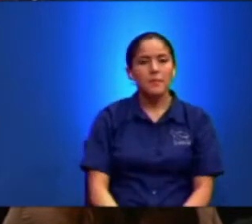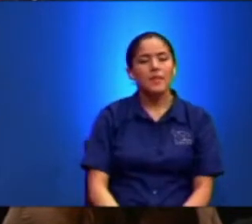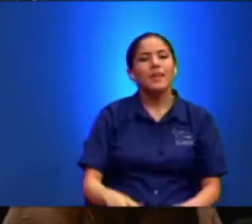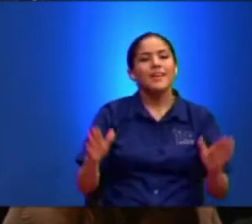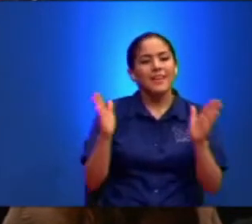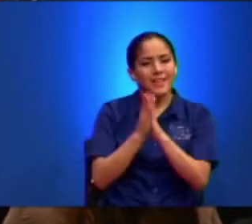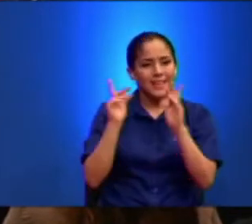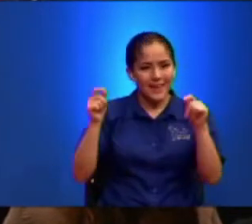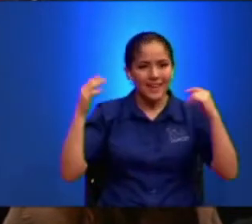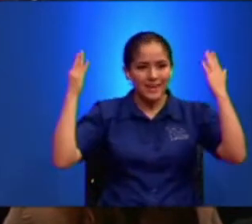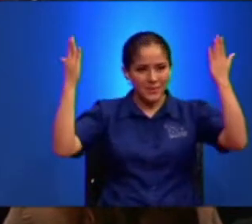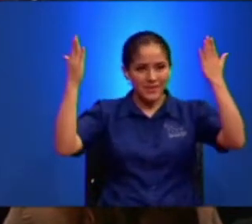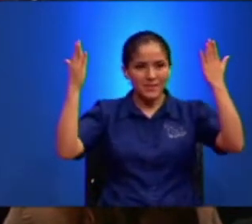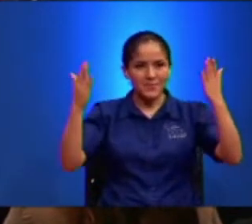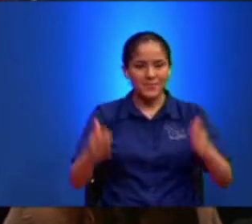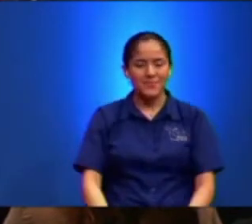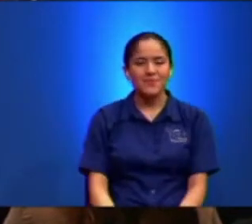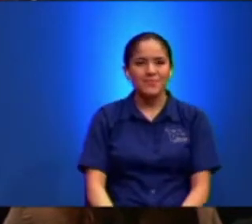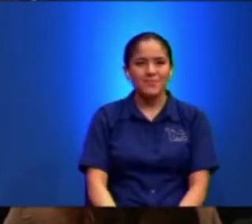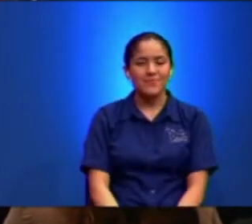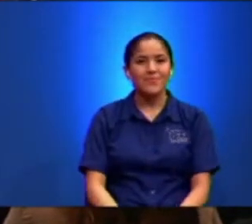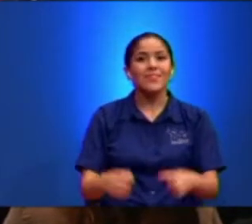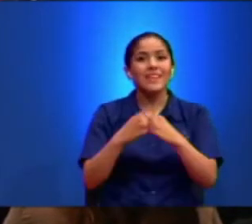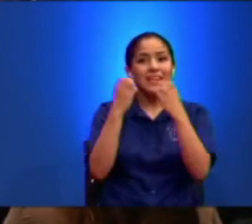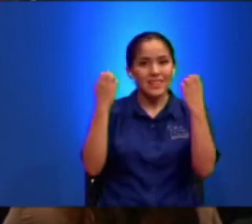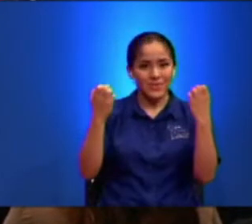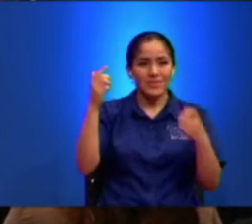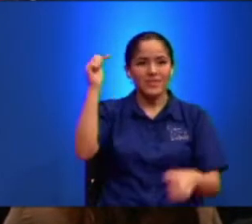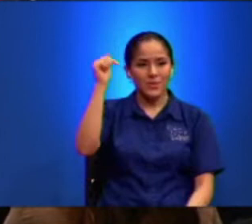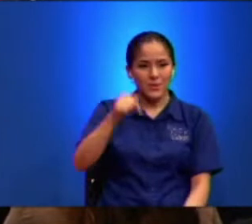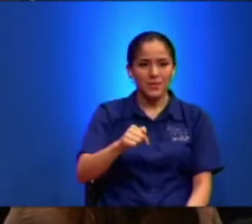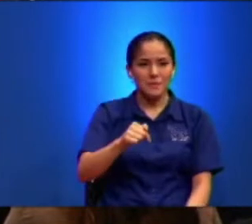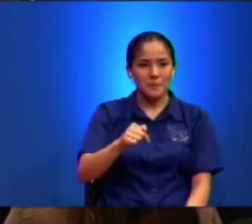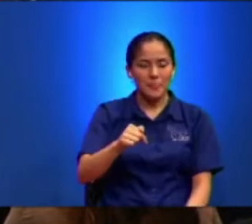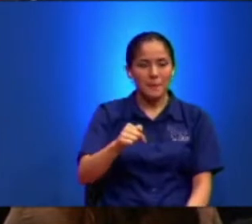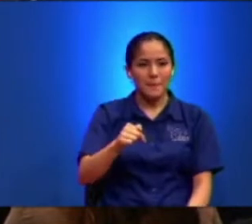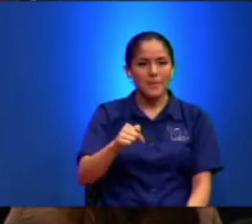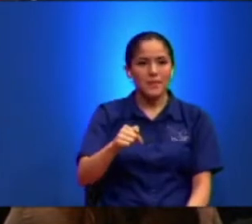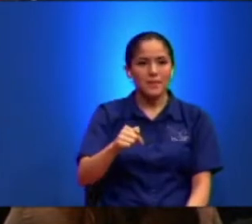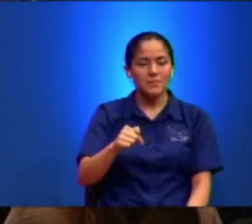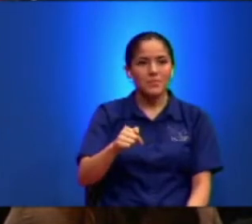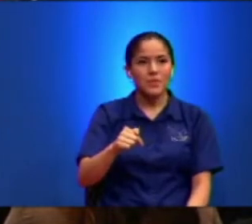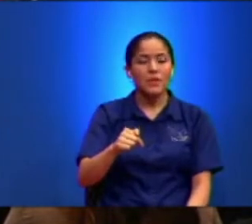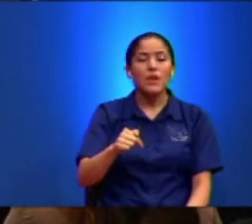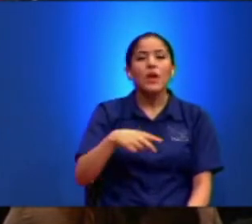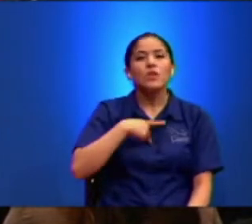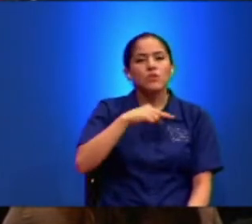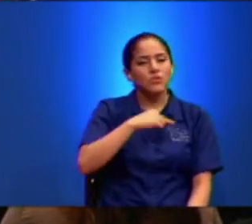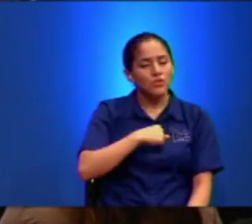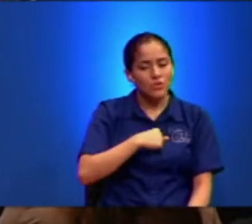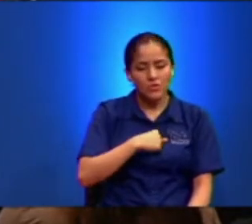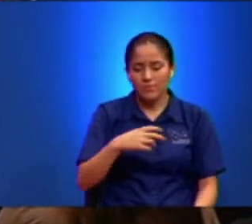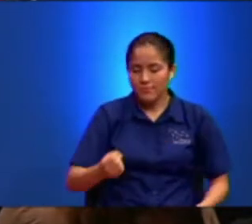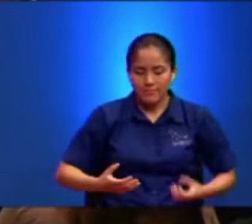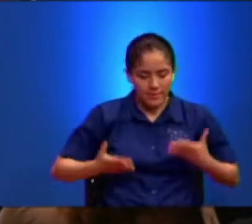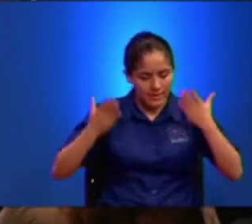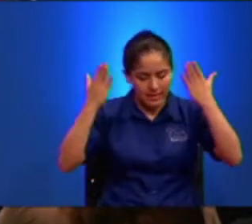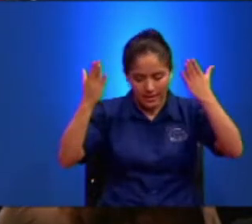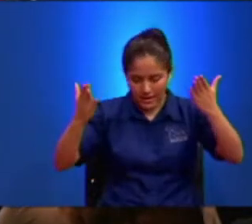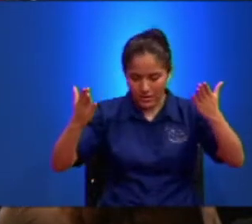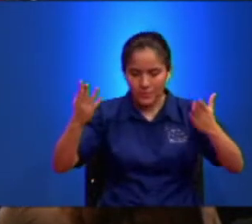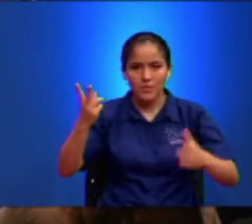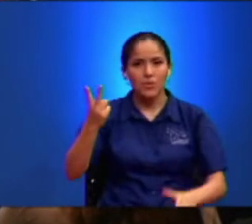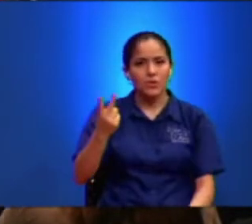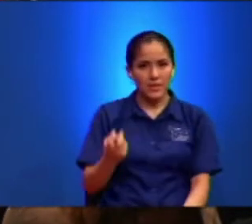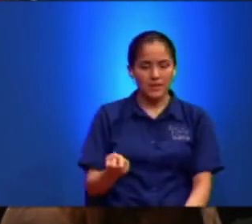Aleluya Entonces Hoy A Rendirnos Otra Vez Cada Vez Que Hablamos De La